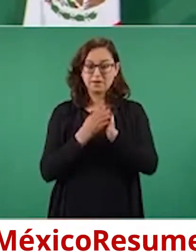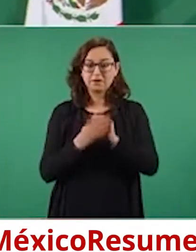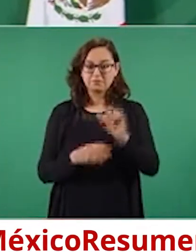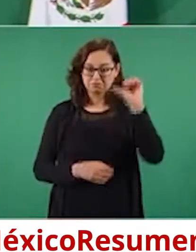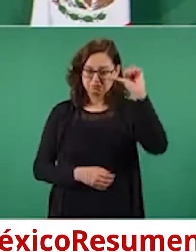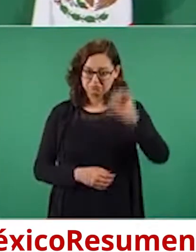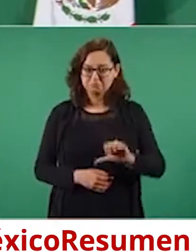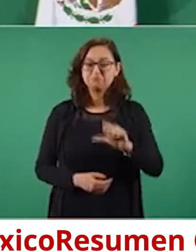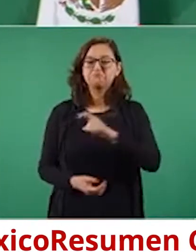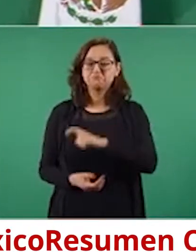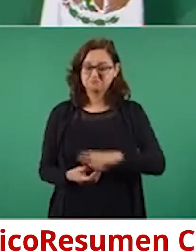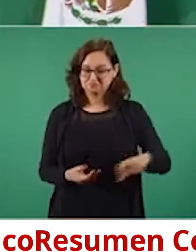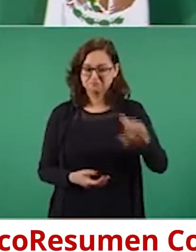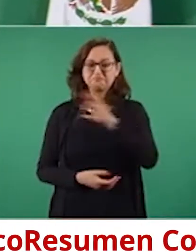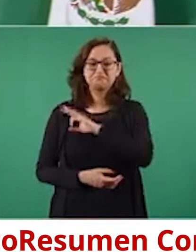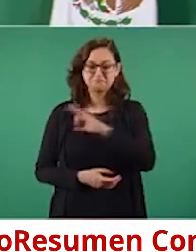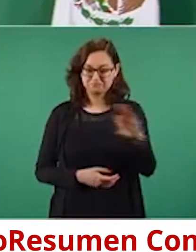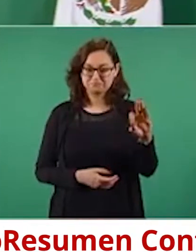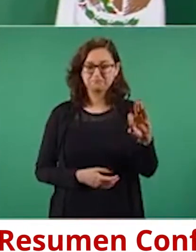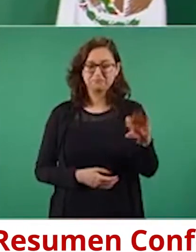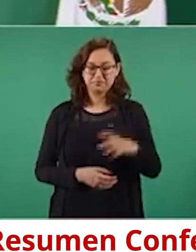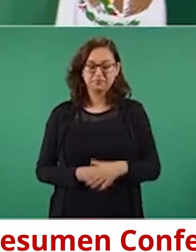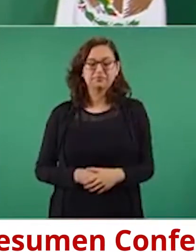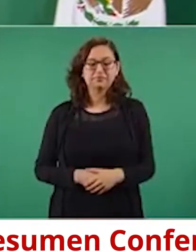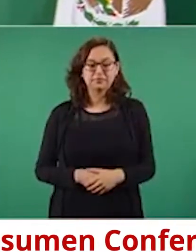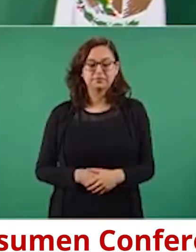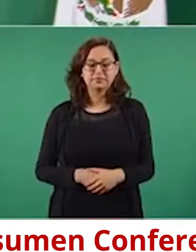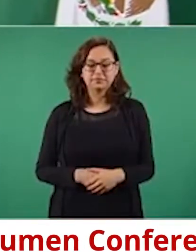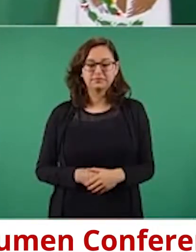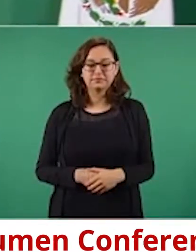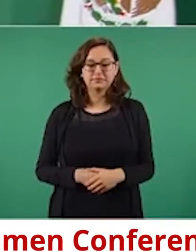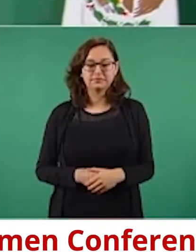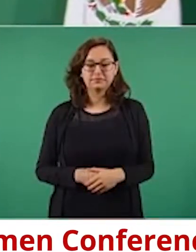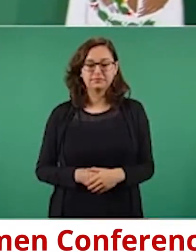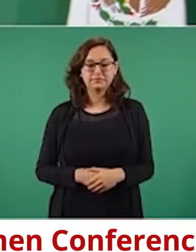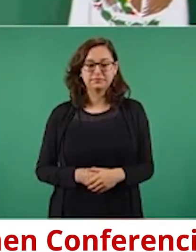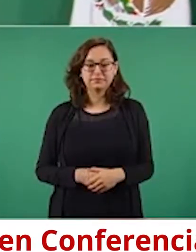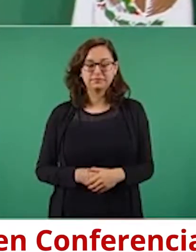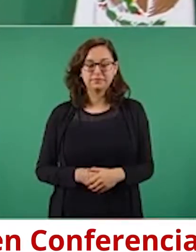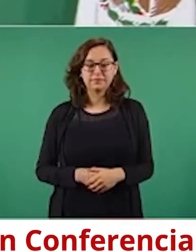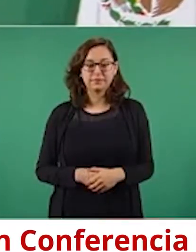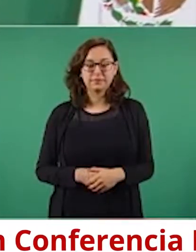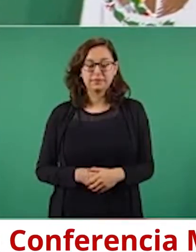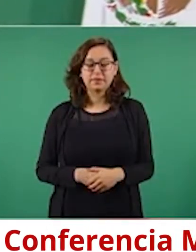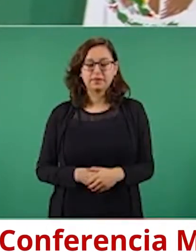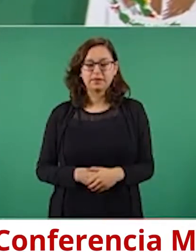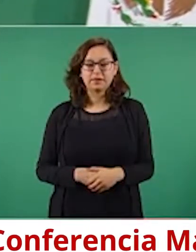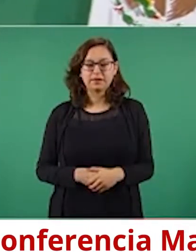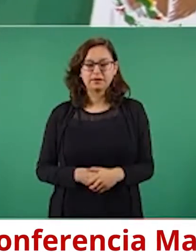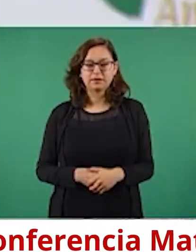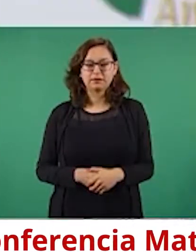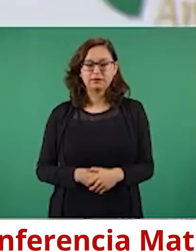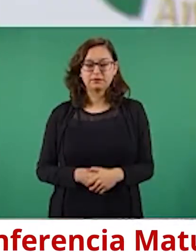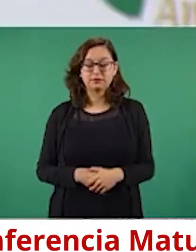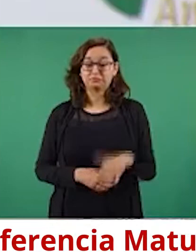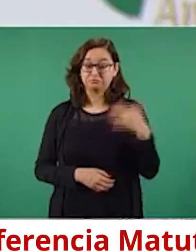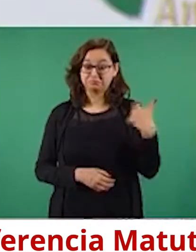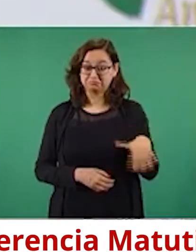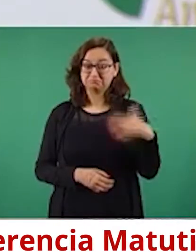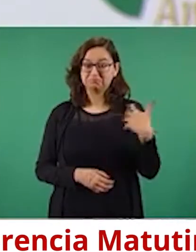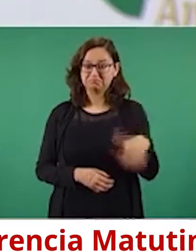y es un palco en el Azteca, se van a rayar.